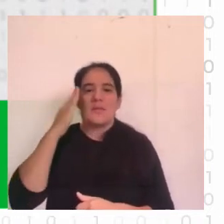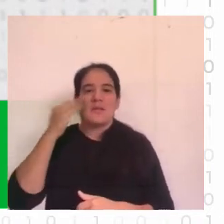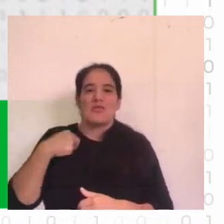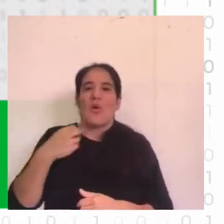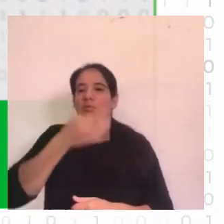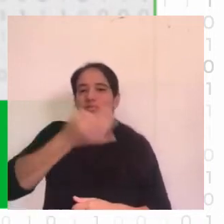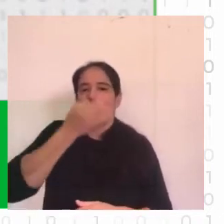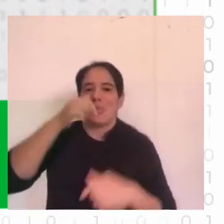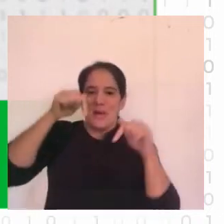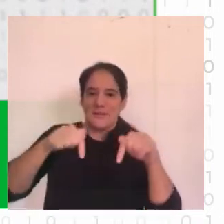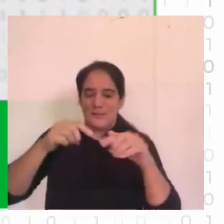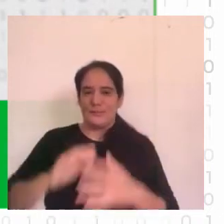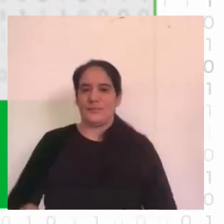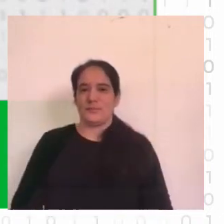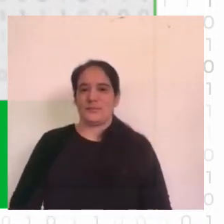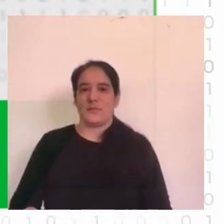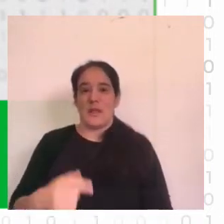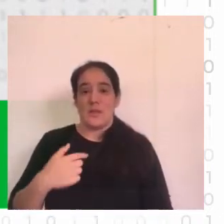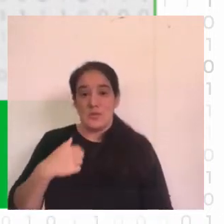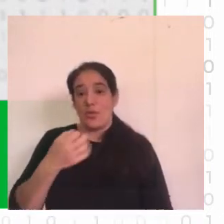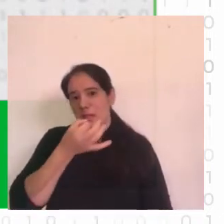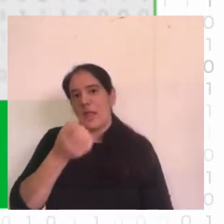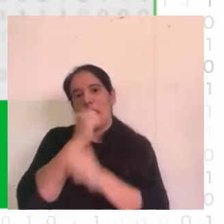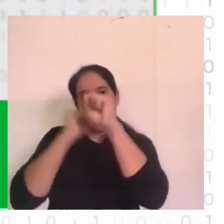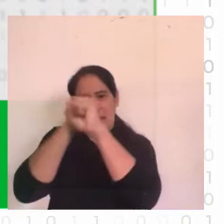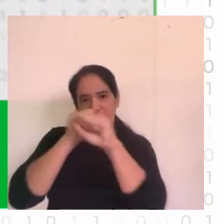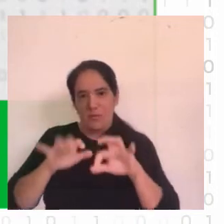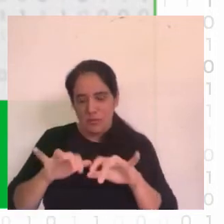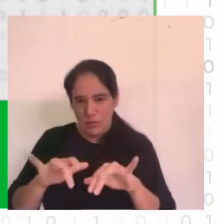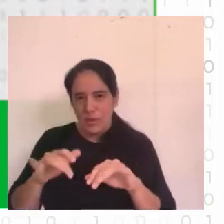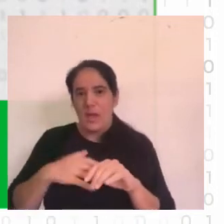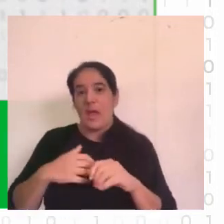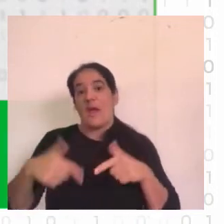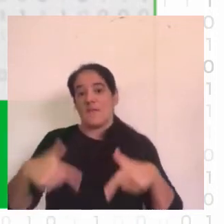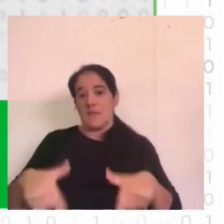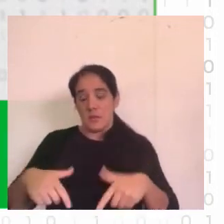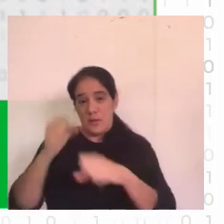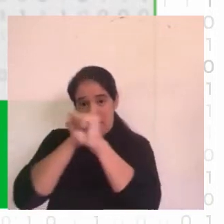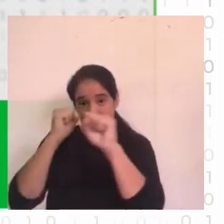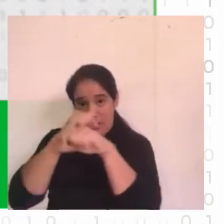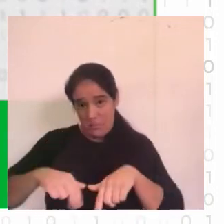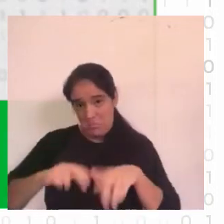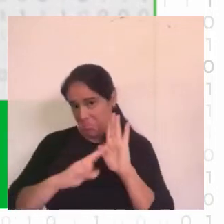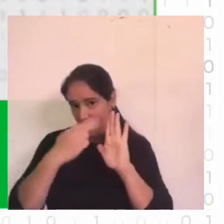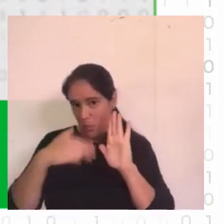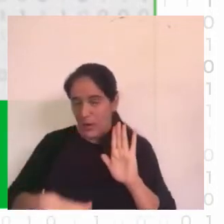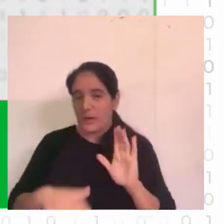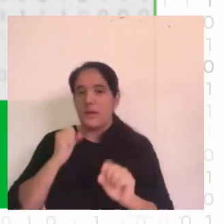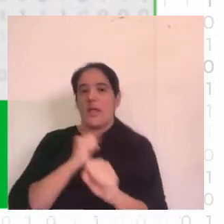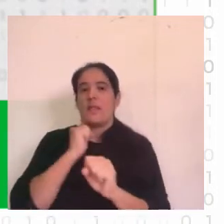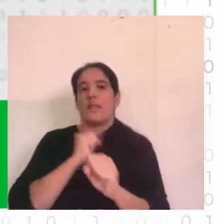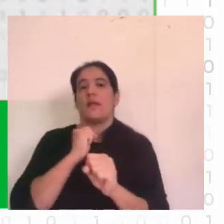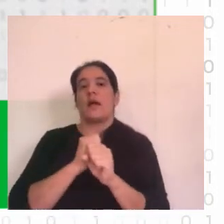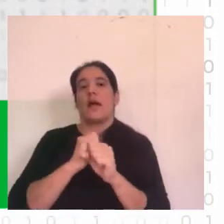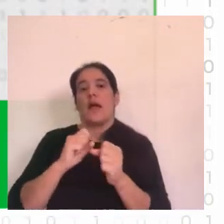bueno soy ingeniera en computación egresaba a la Facultad de Ingeniería de la Universidad de la República trabajé en el Servicio Central